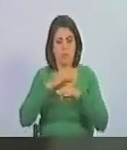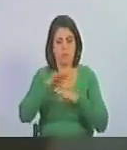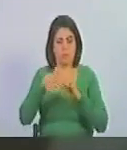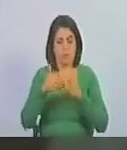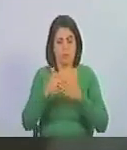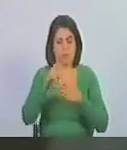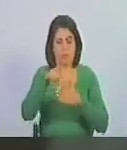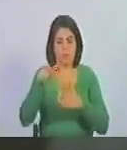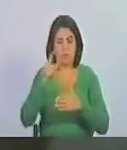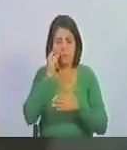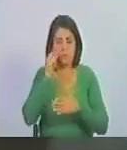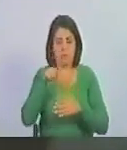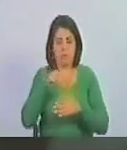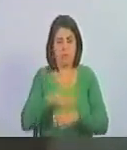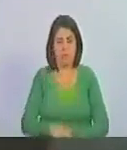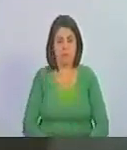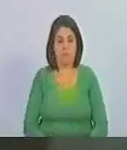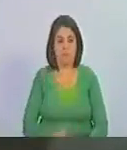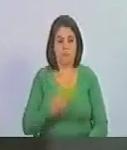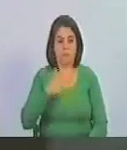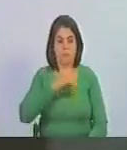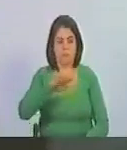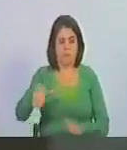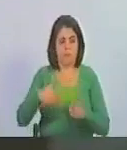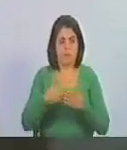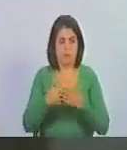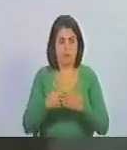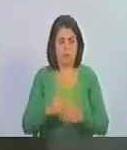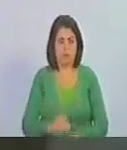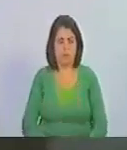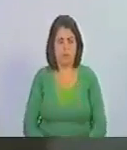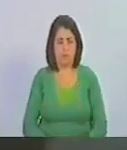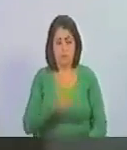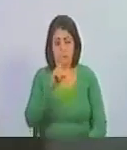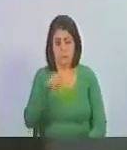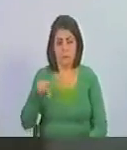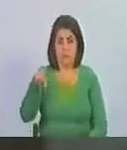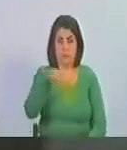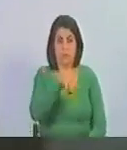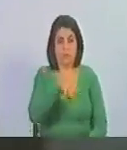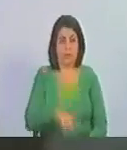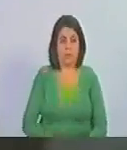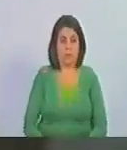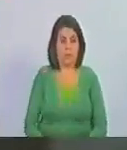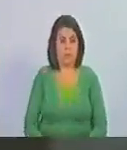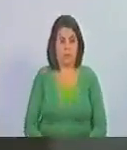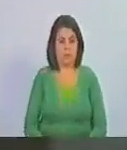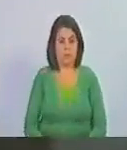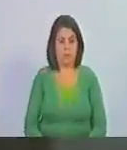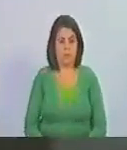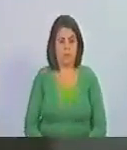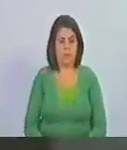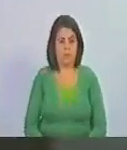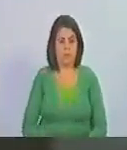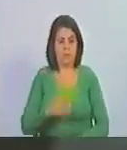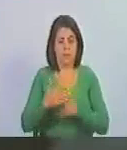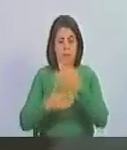Y en eso aquí estamos. De lo contrario, pasaremos